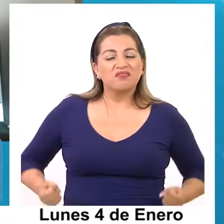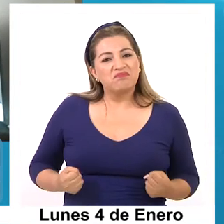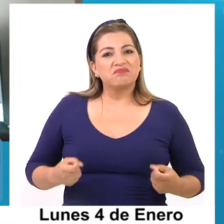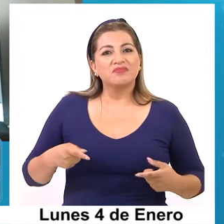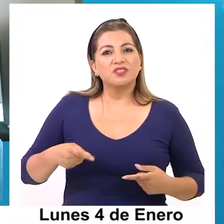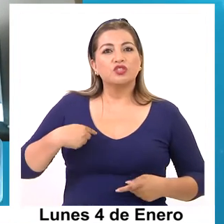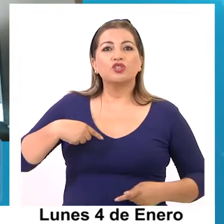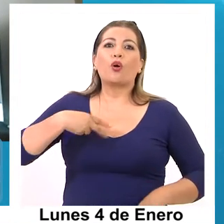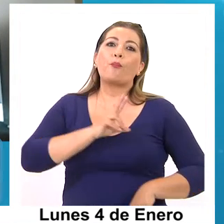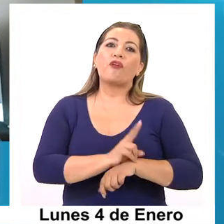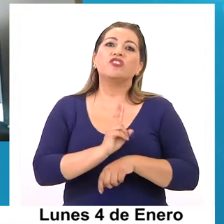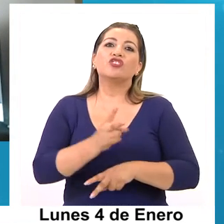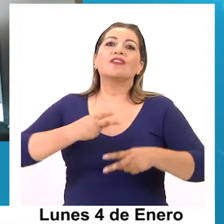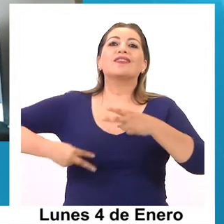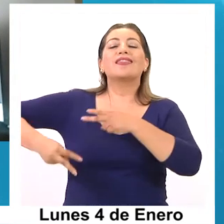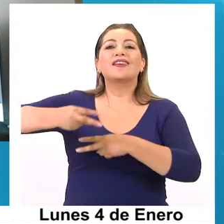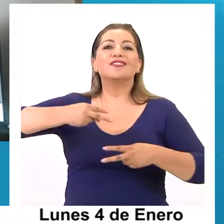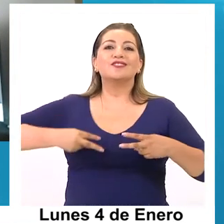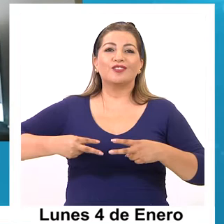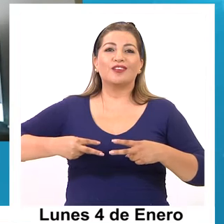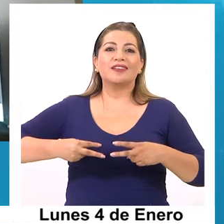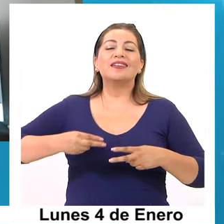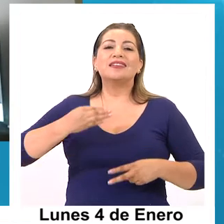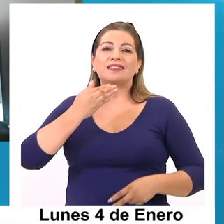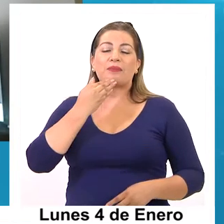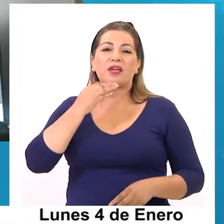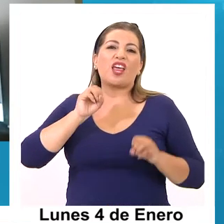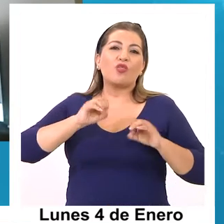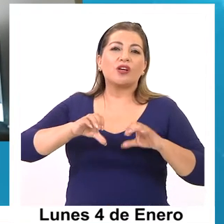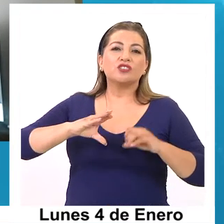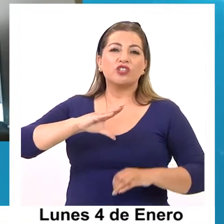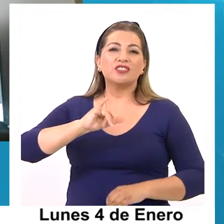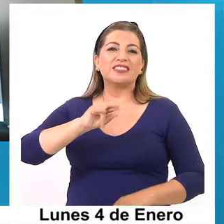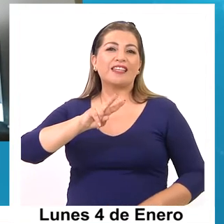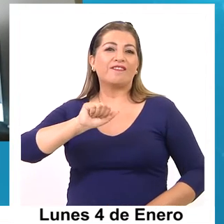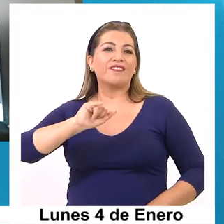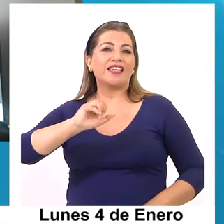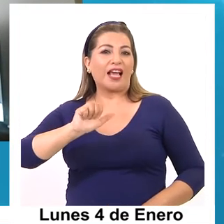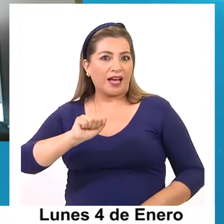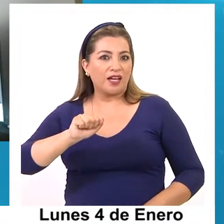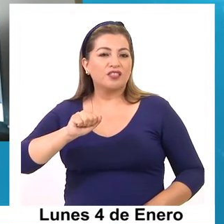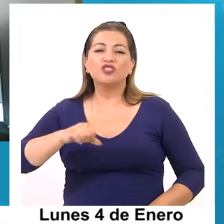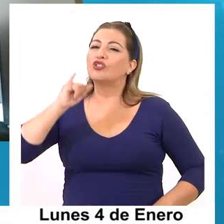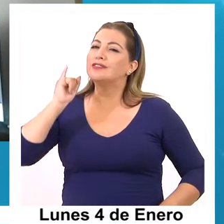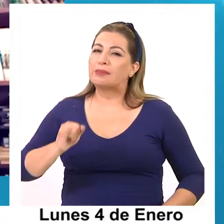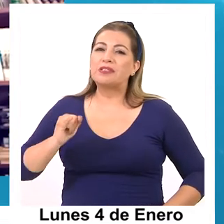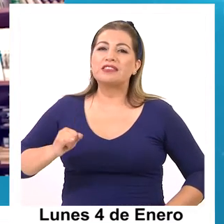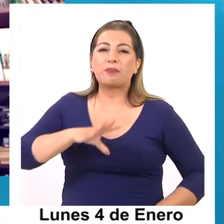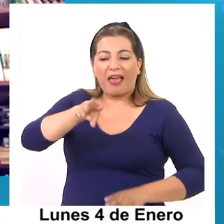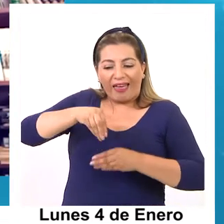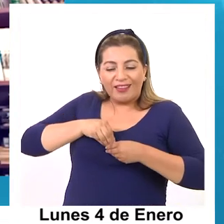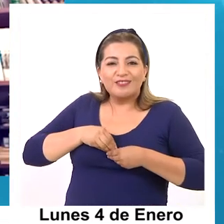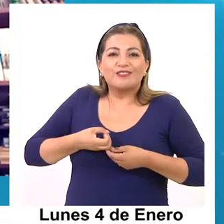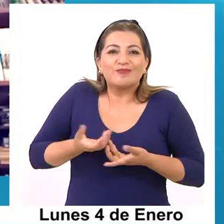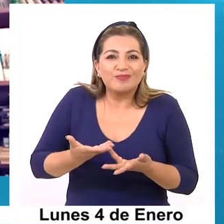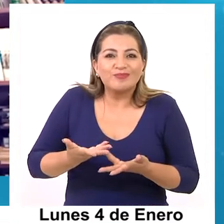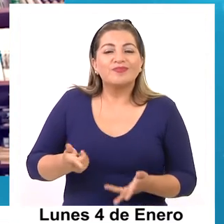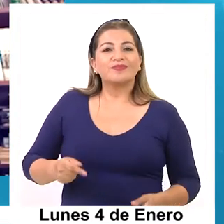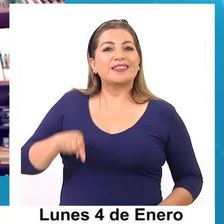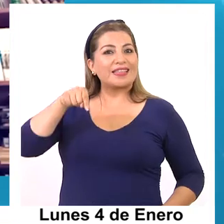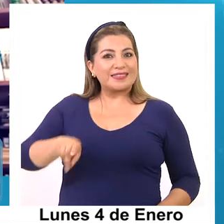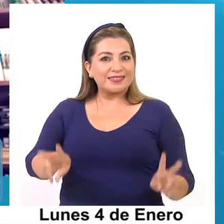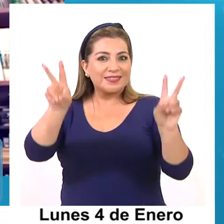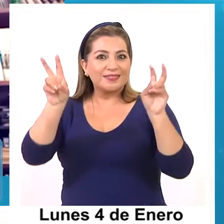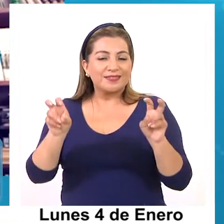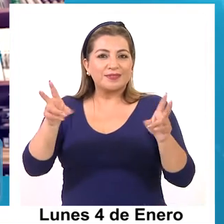lado, yo soy profesor de Historia, Geografía y Educación Cívica, por lo tanto, ese civismo lo he tenido siempre. Tiene que ver, ¿no es cierto?, con